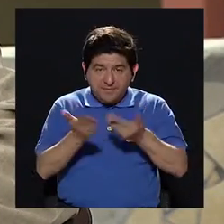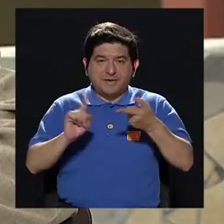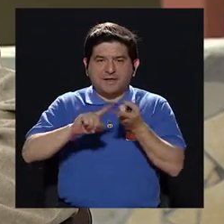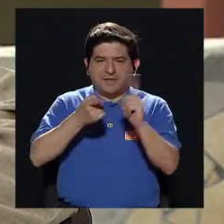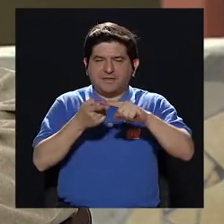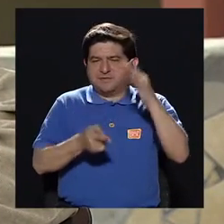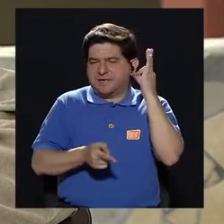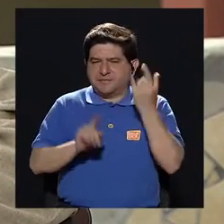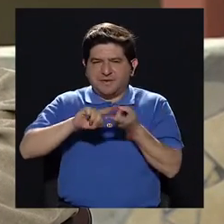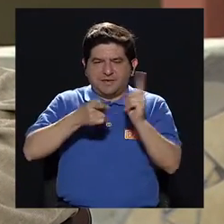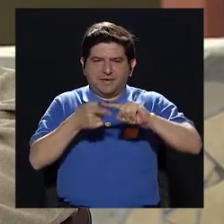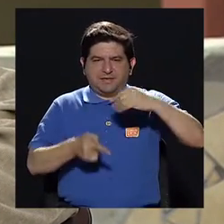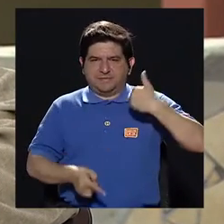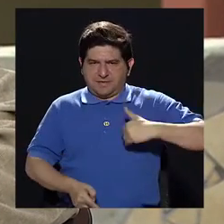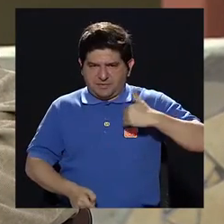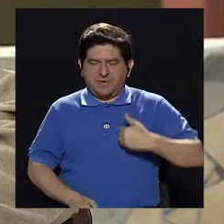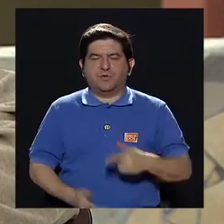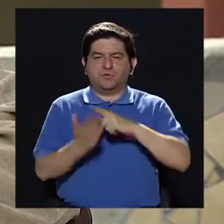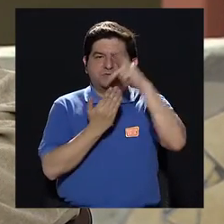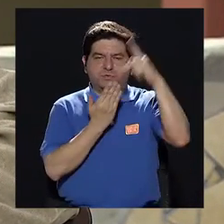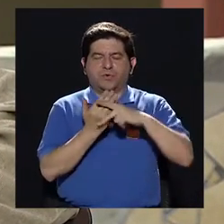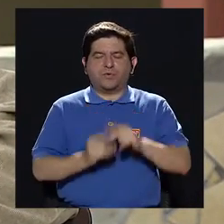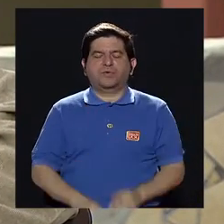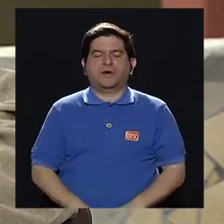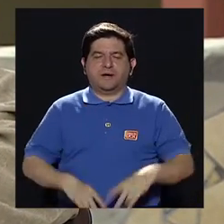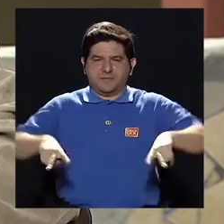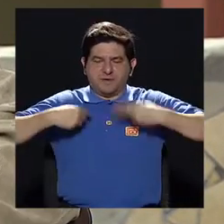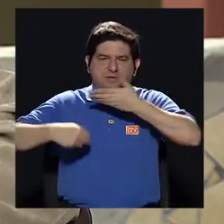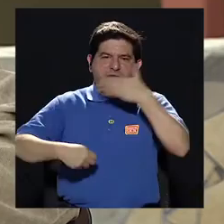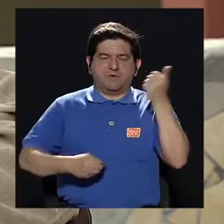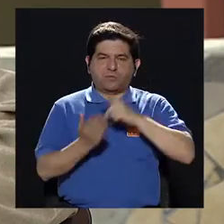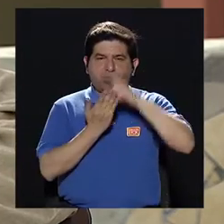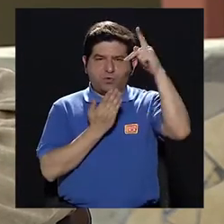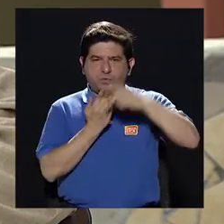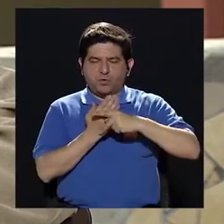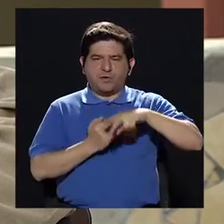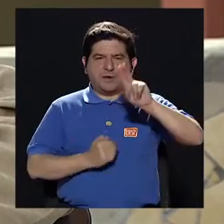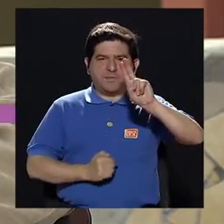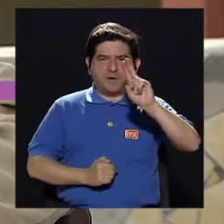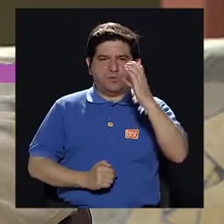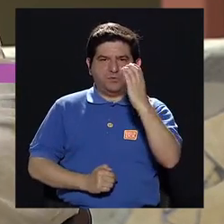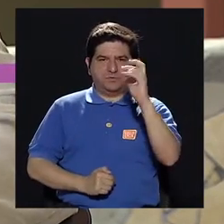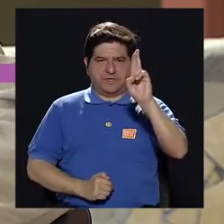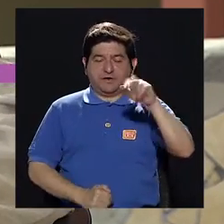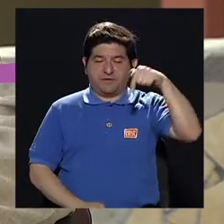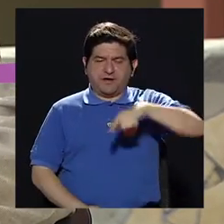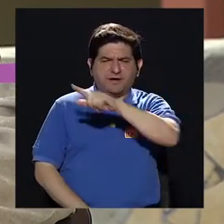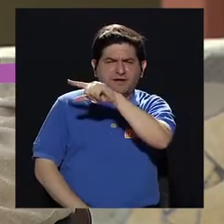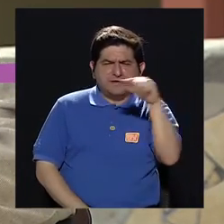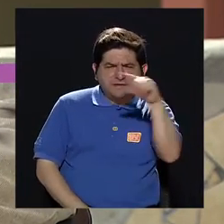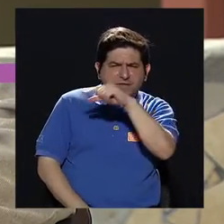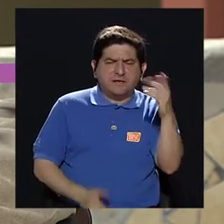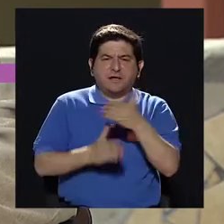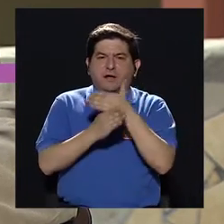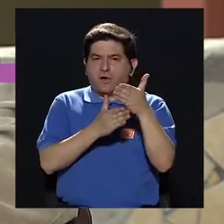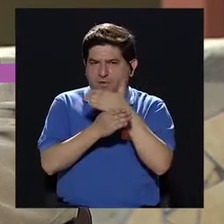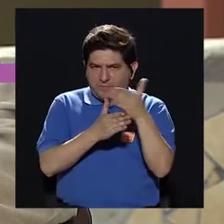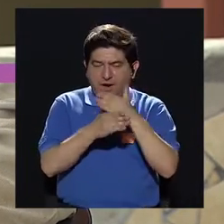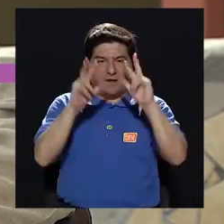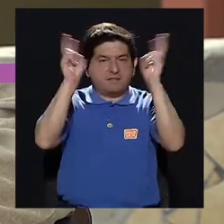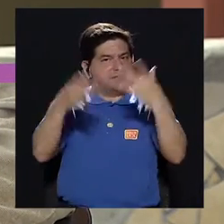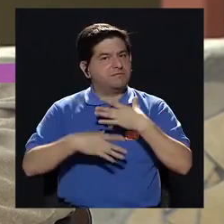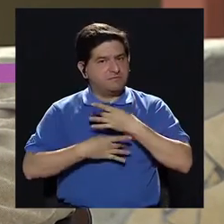Bienvenidos amigas y amigos de su programa Vivir Mejor, la telerevista de la Universidad de Costa Rica, donde semana a semana les